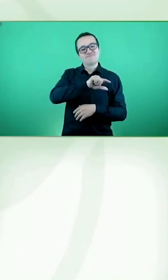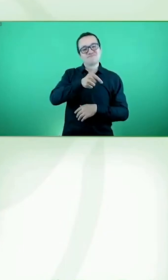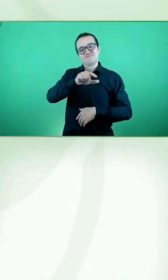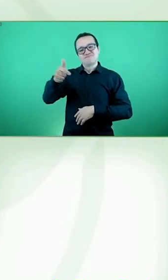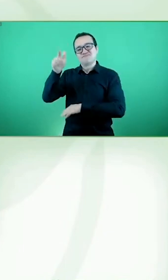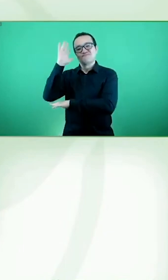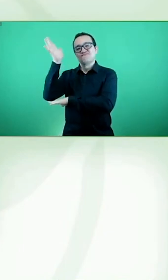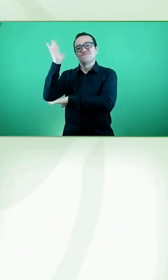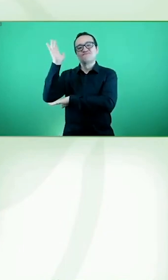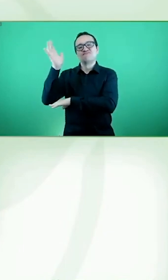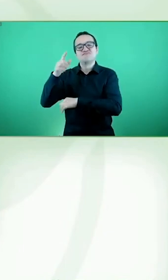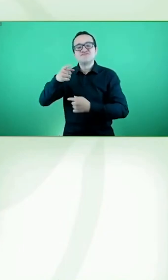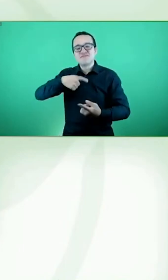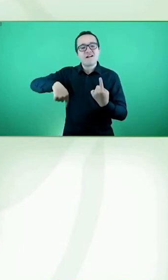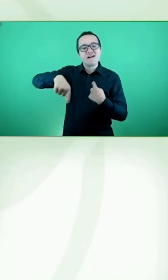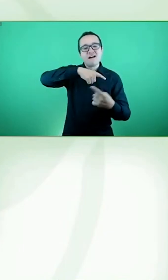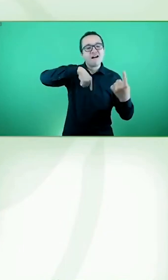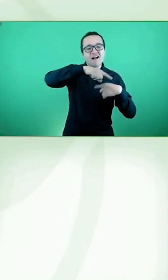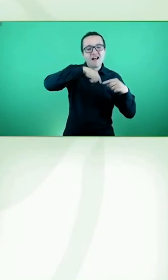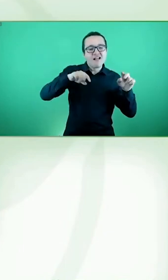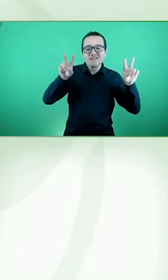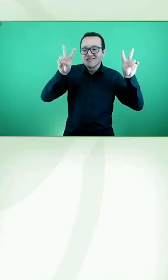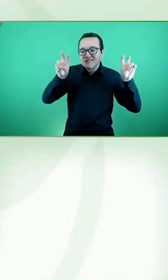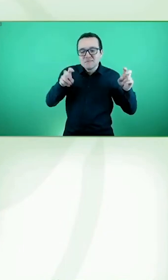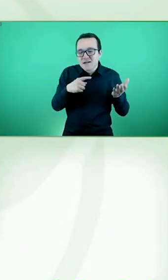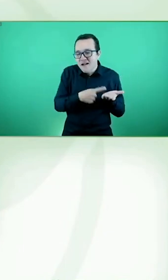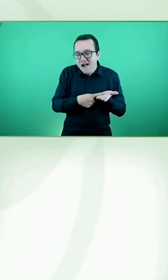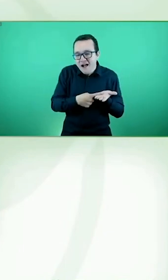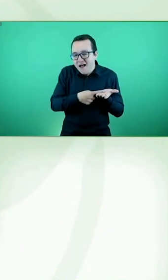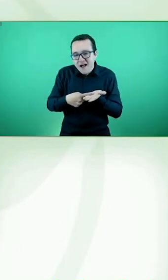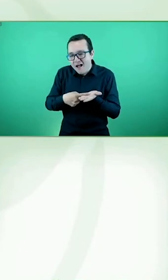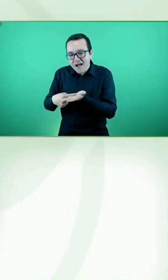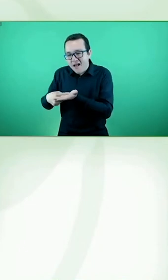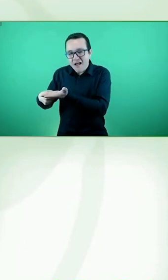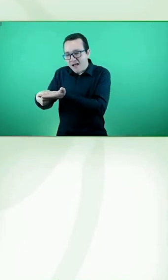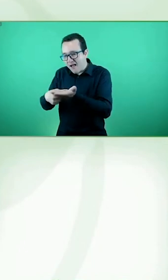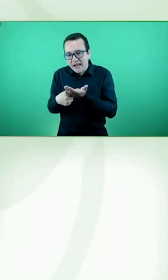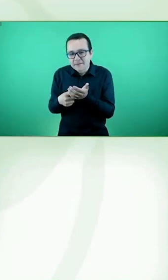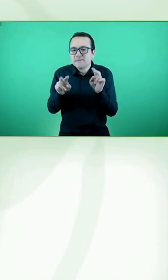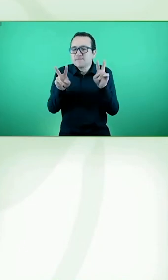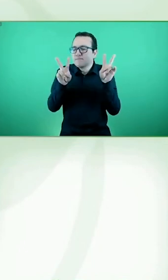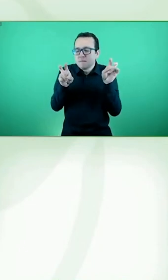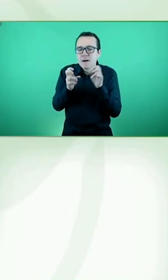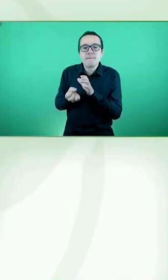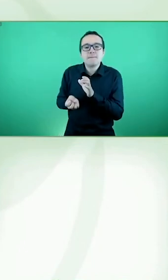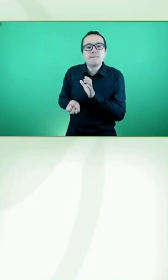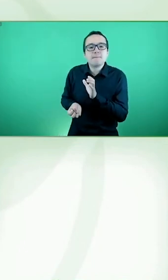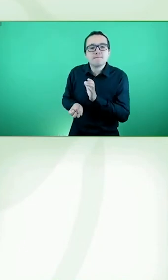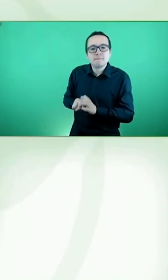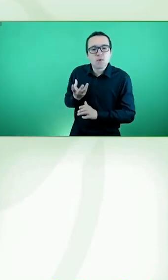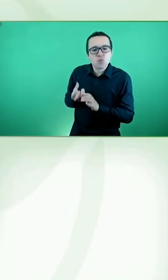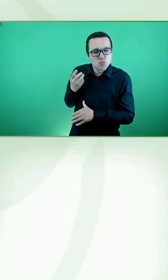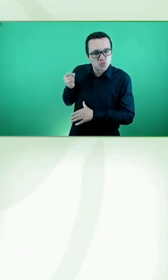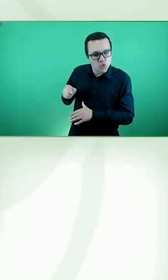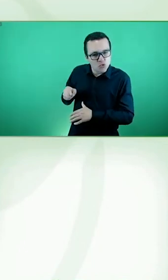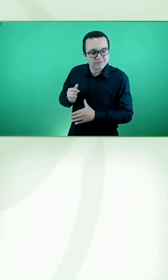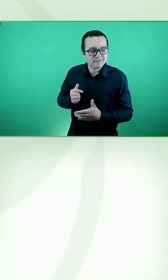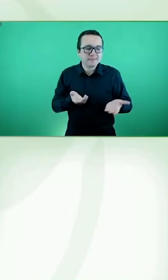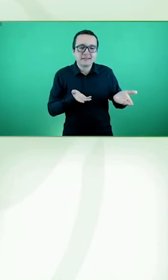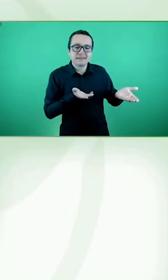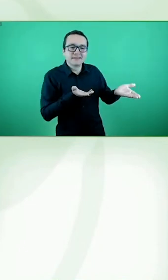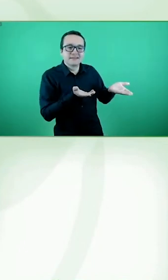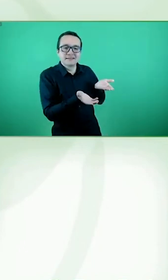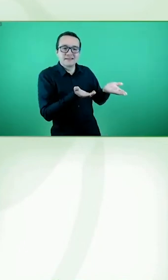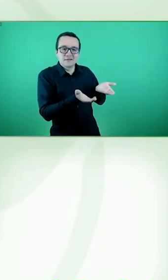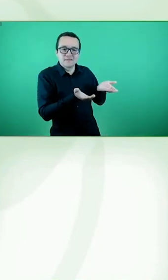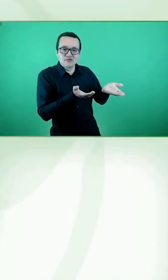a las sesiones anteriores. Vamos a hablar un poquito más de productos, de servicios, de empresas, que no muchas veces